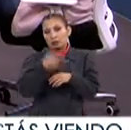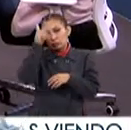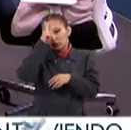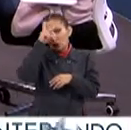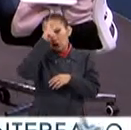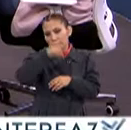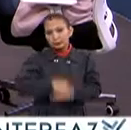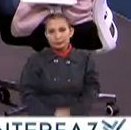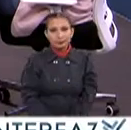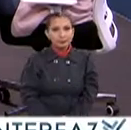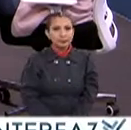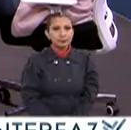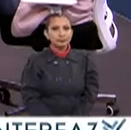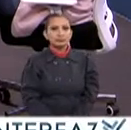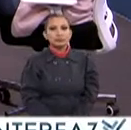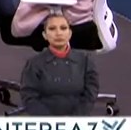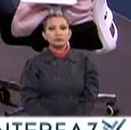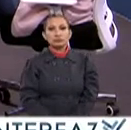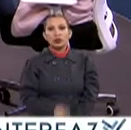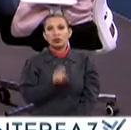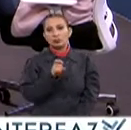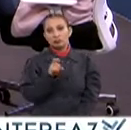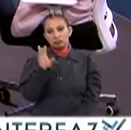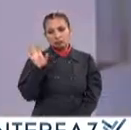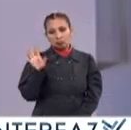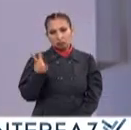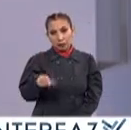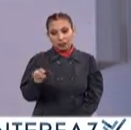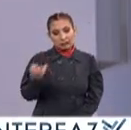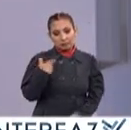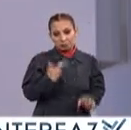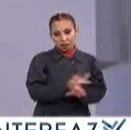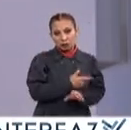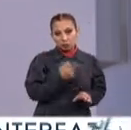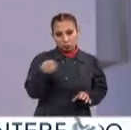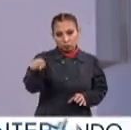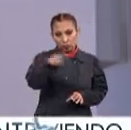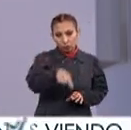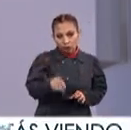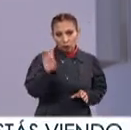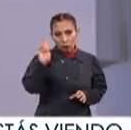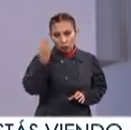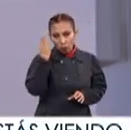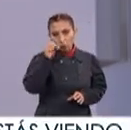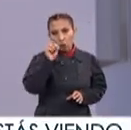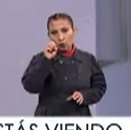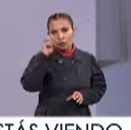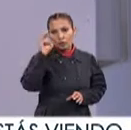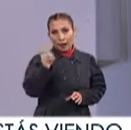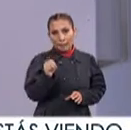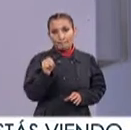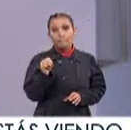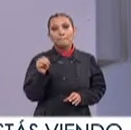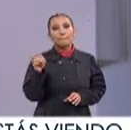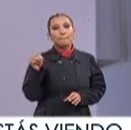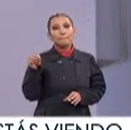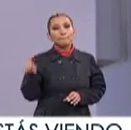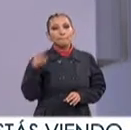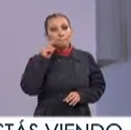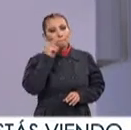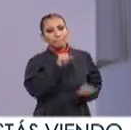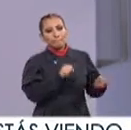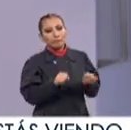psicológicas Doctora, bueno, no cabe duda que este evento para ustedes en la Universidad Nacional Autónoma de México